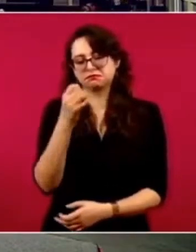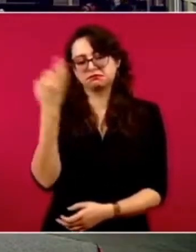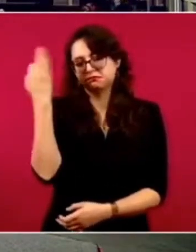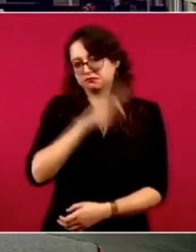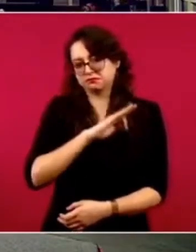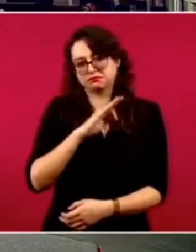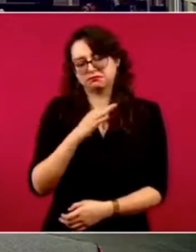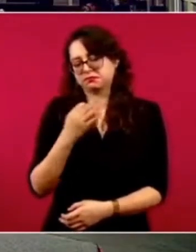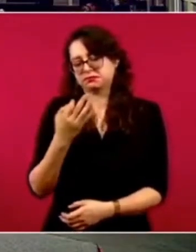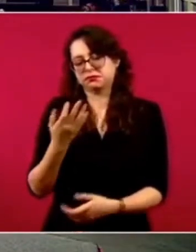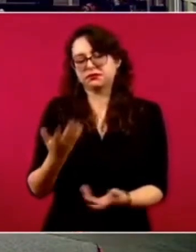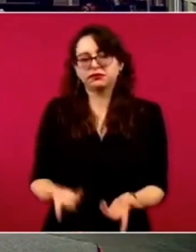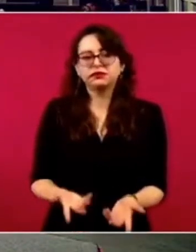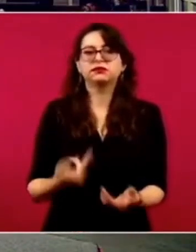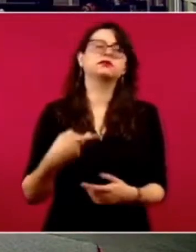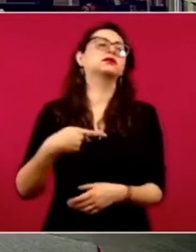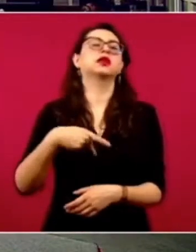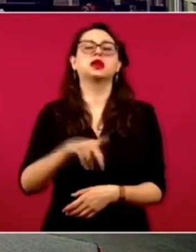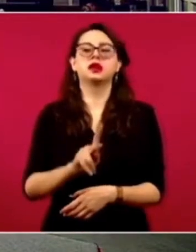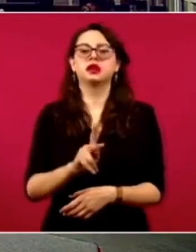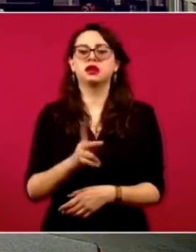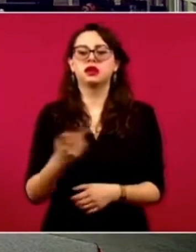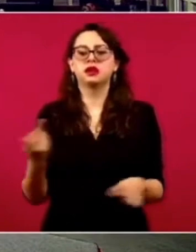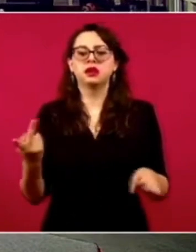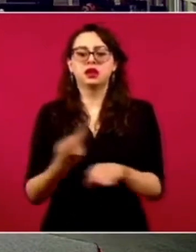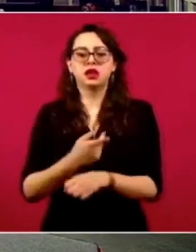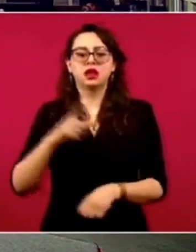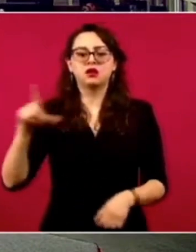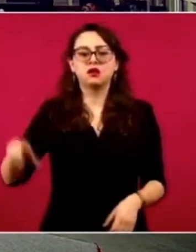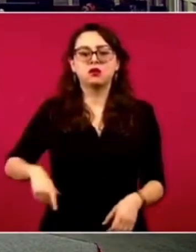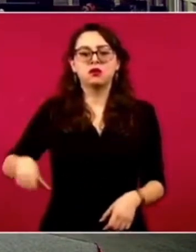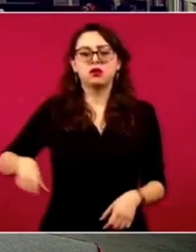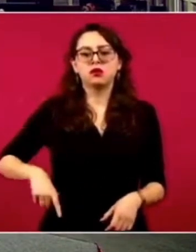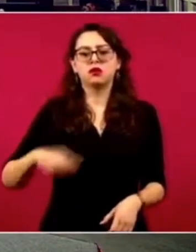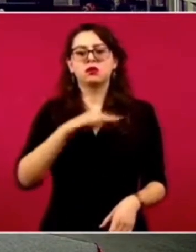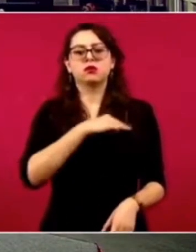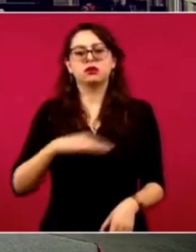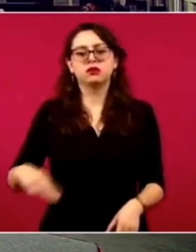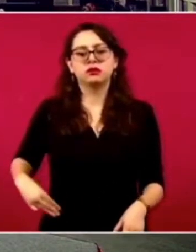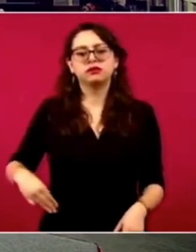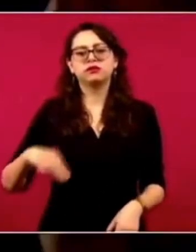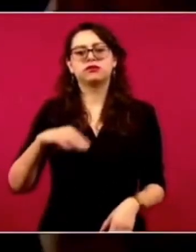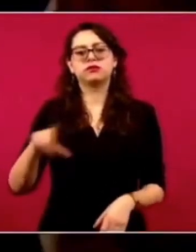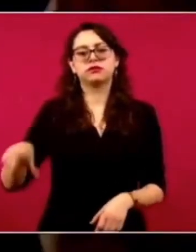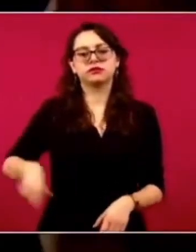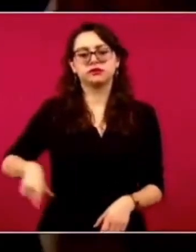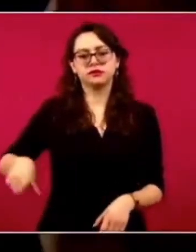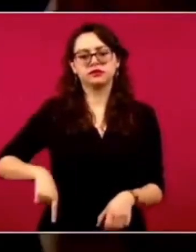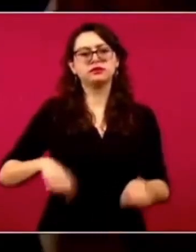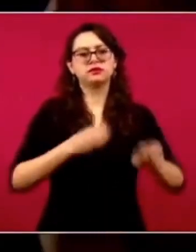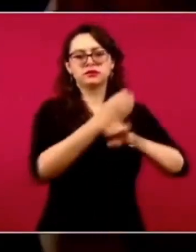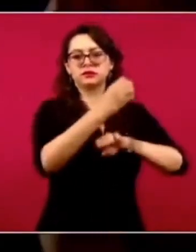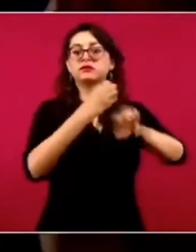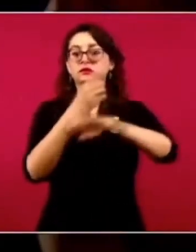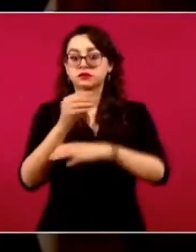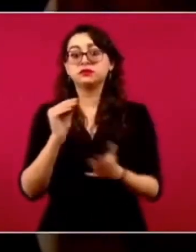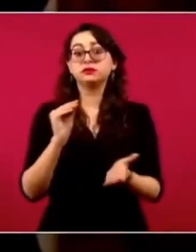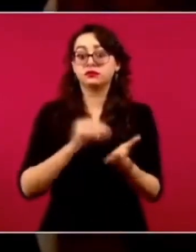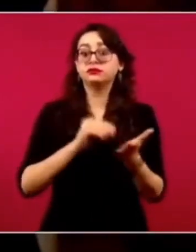algunos gobiernos estatales, municipales que están contratando a estas empresas EFOS.